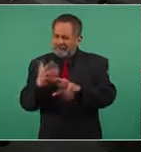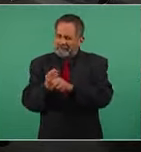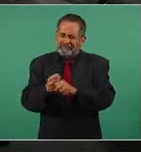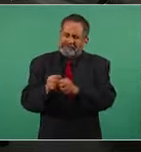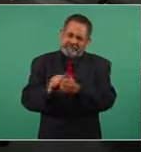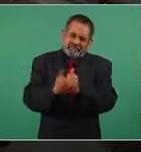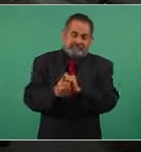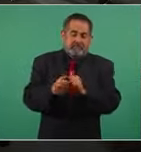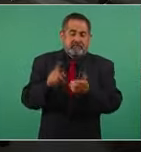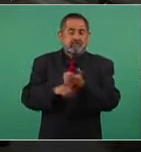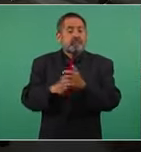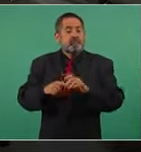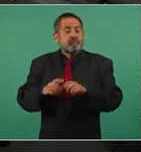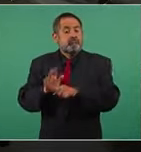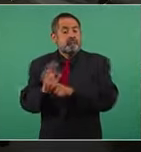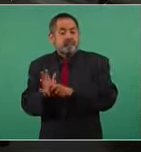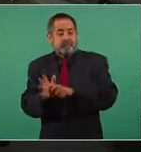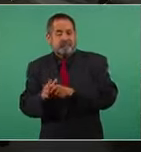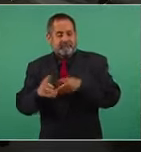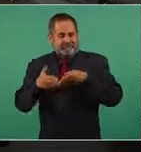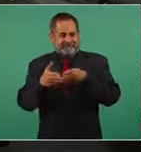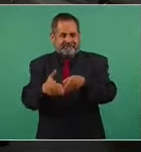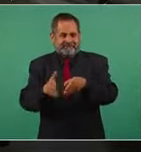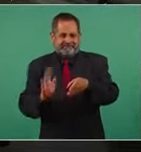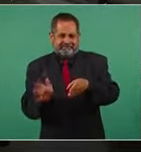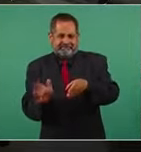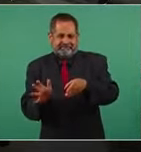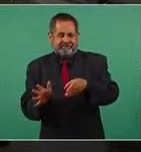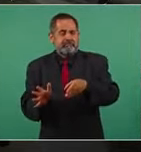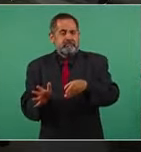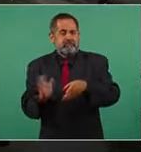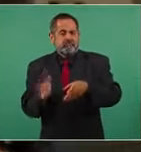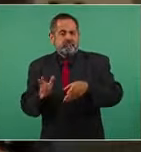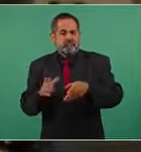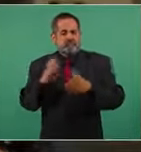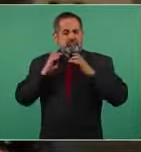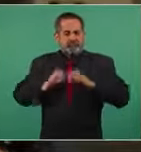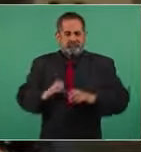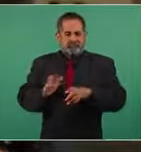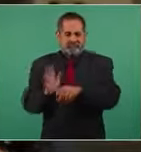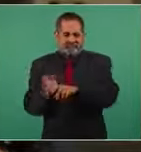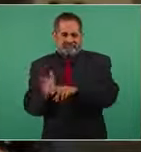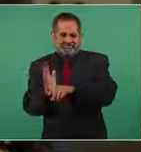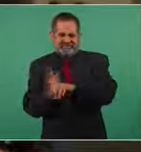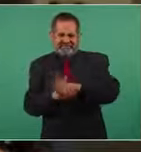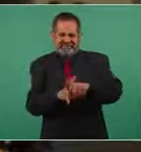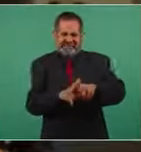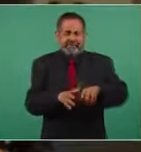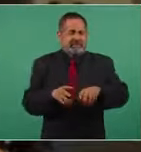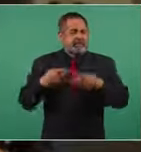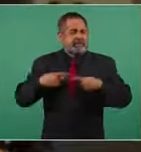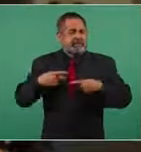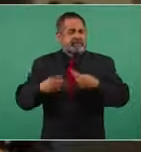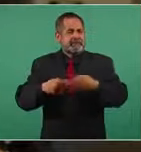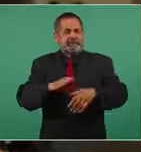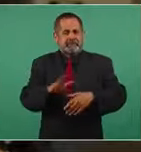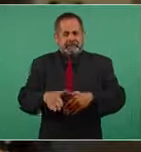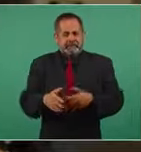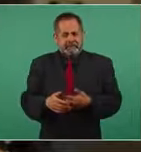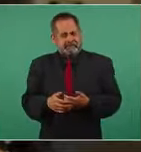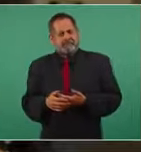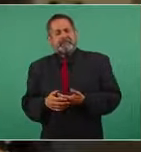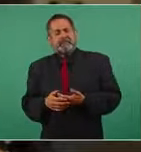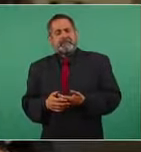las hélices despedazaban los cuerpos. Yo escuché a usted una vez que decía que